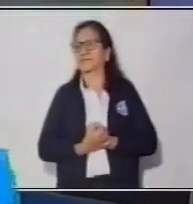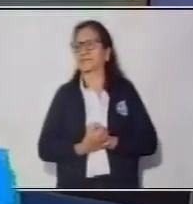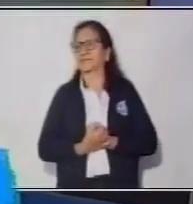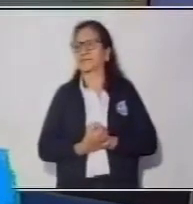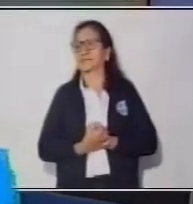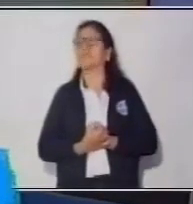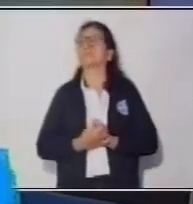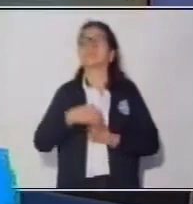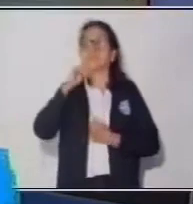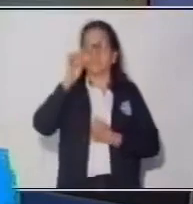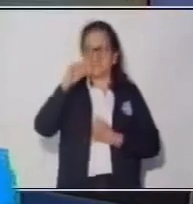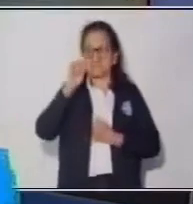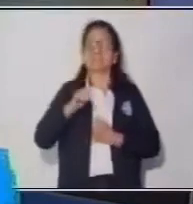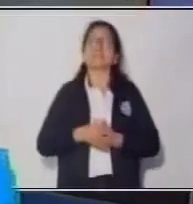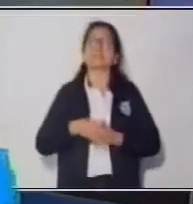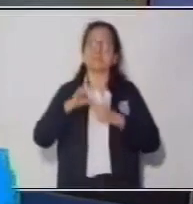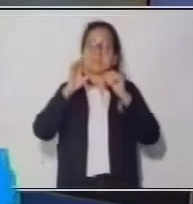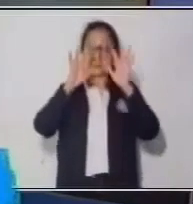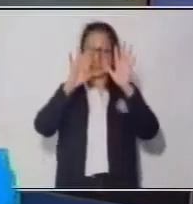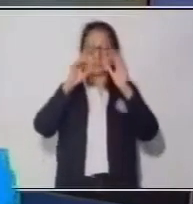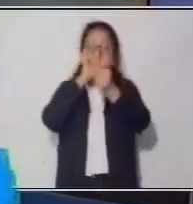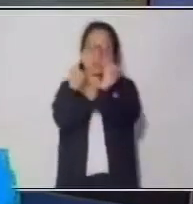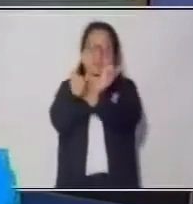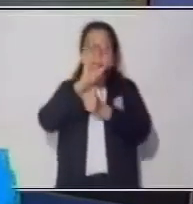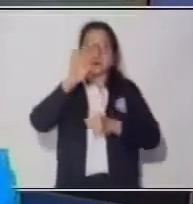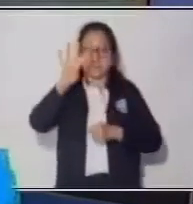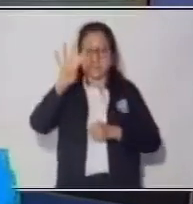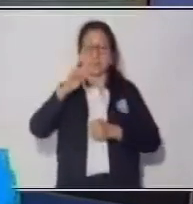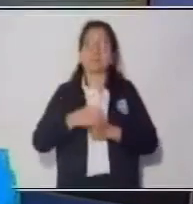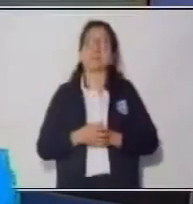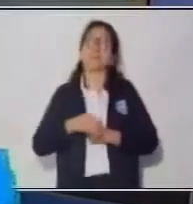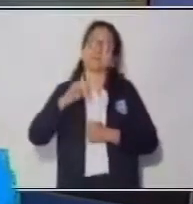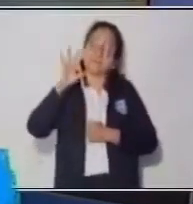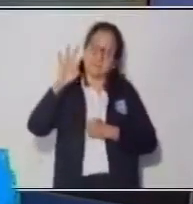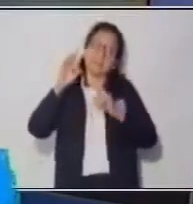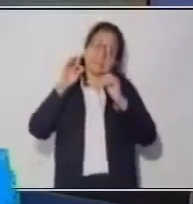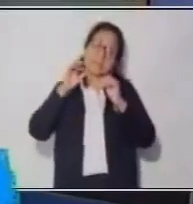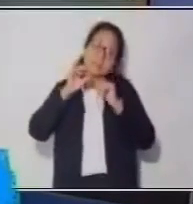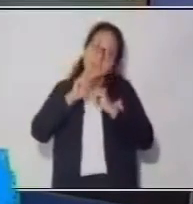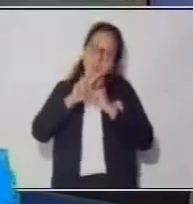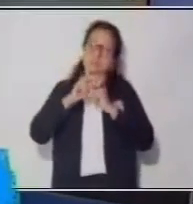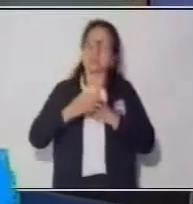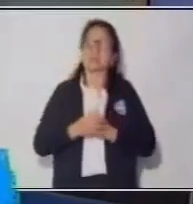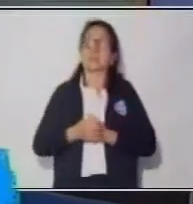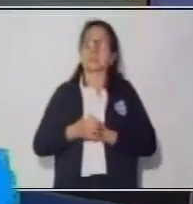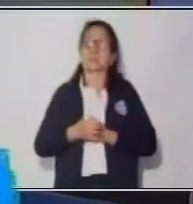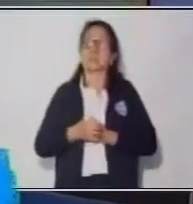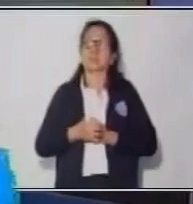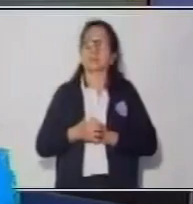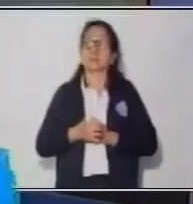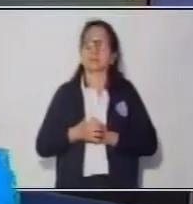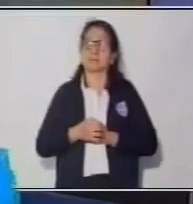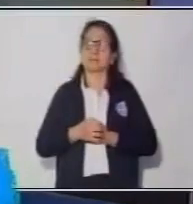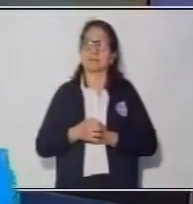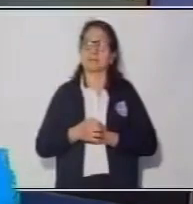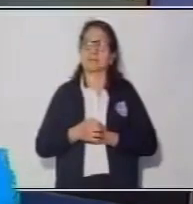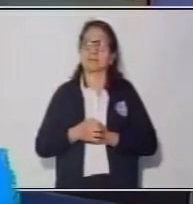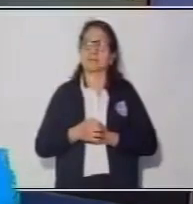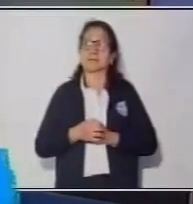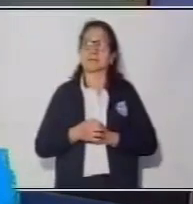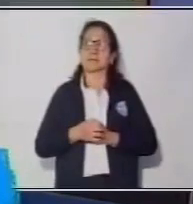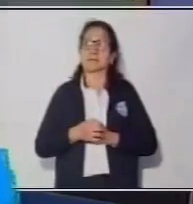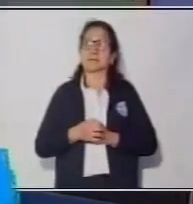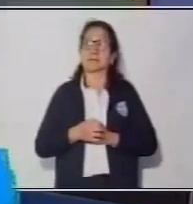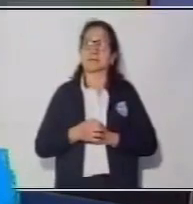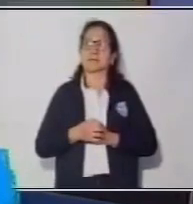8 Exacto. 8 por 4, 32. Muy bien. Entonces, si te das